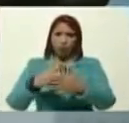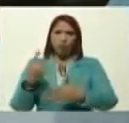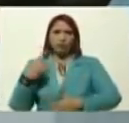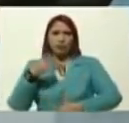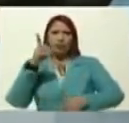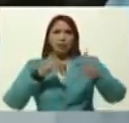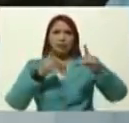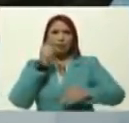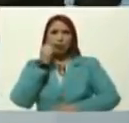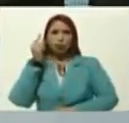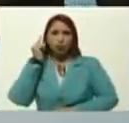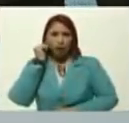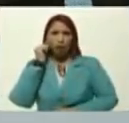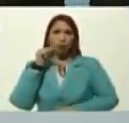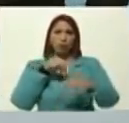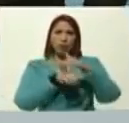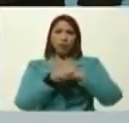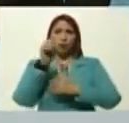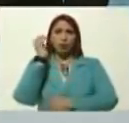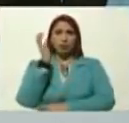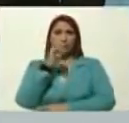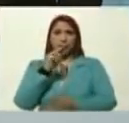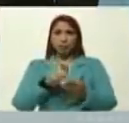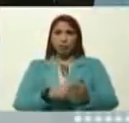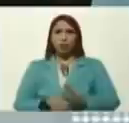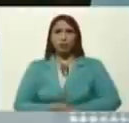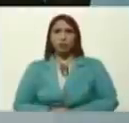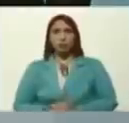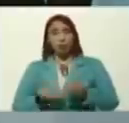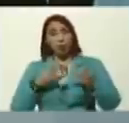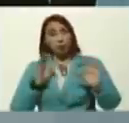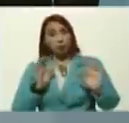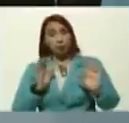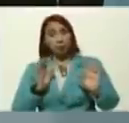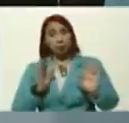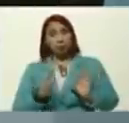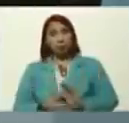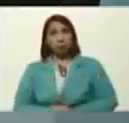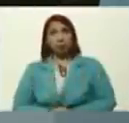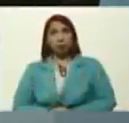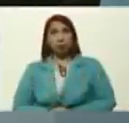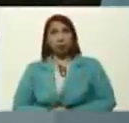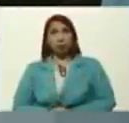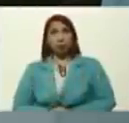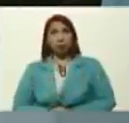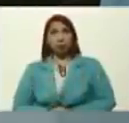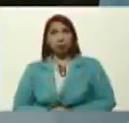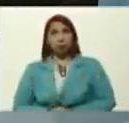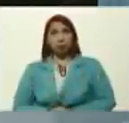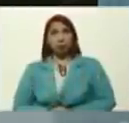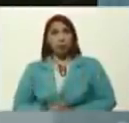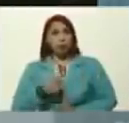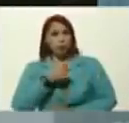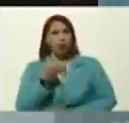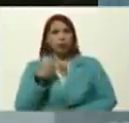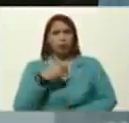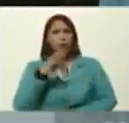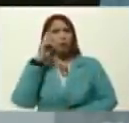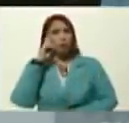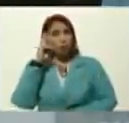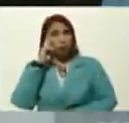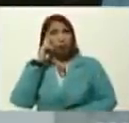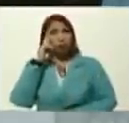diputados, y diputadas, en la asamblea nacional, bueno, sin lugar a dudas, ustedes tuvieron la razón,